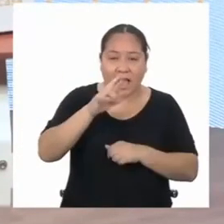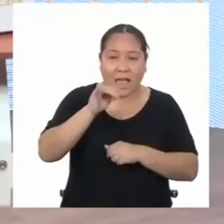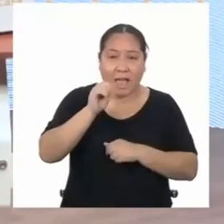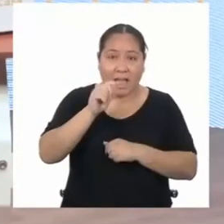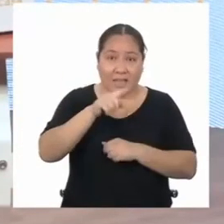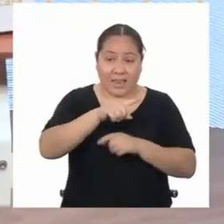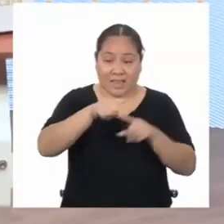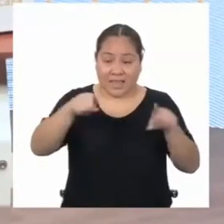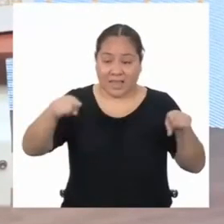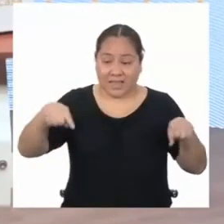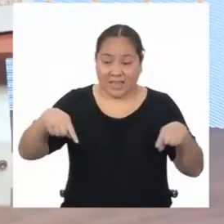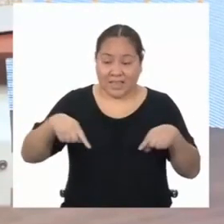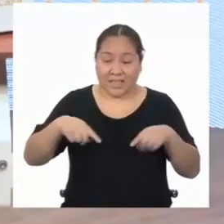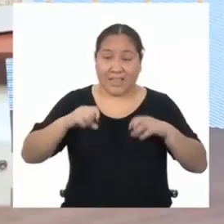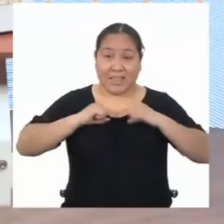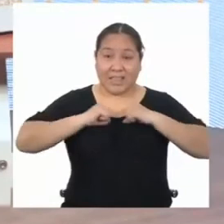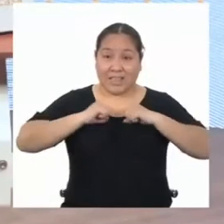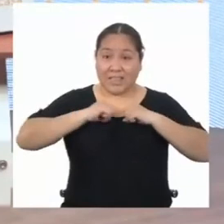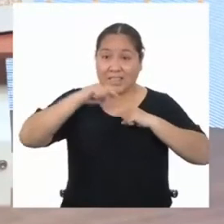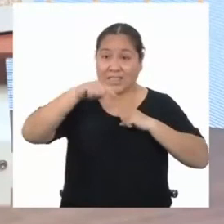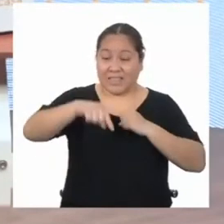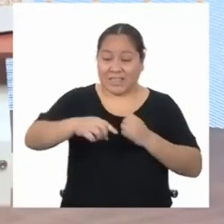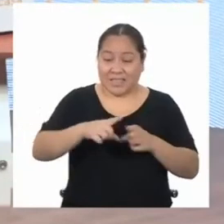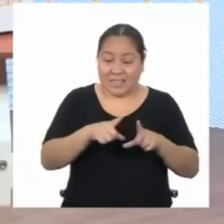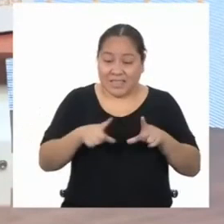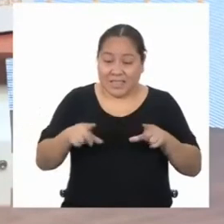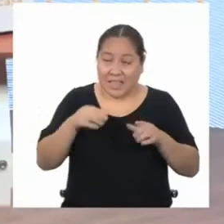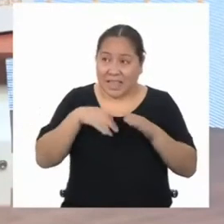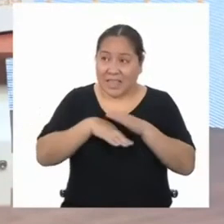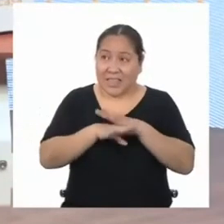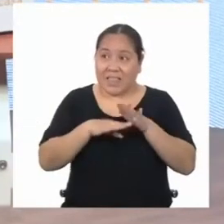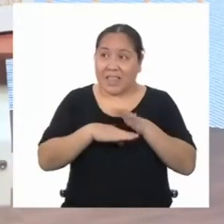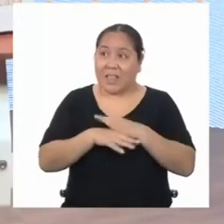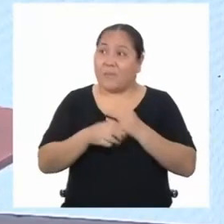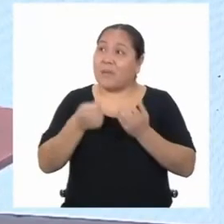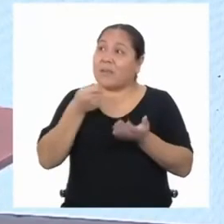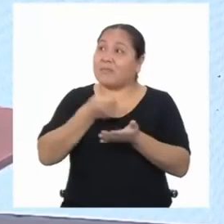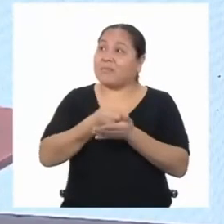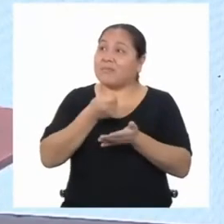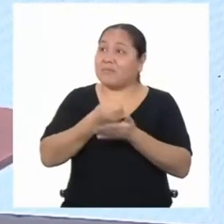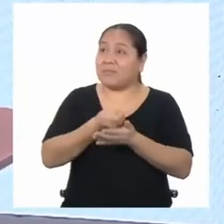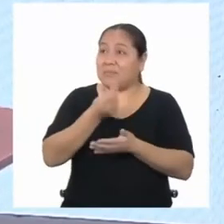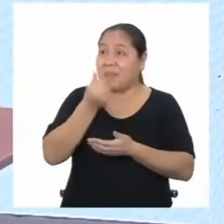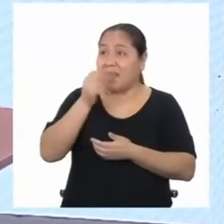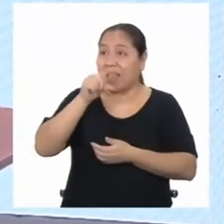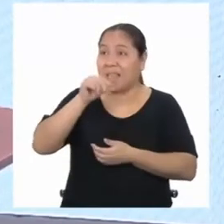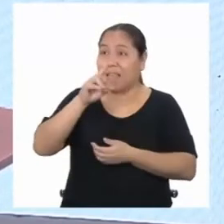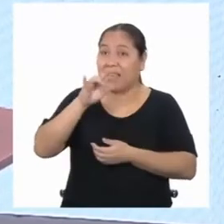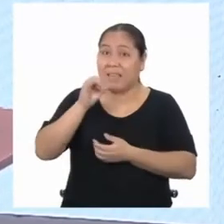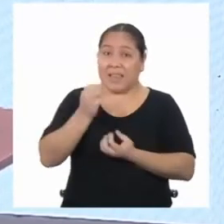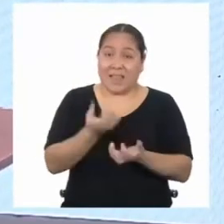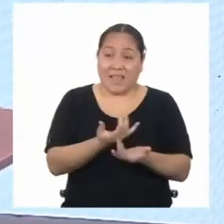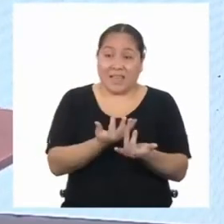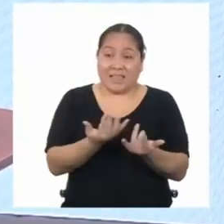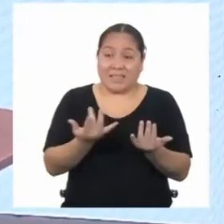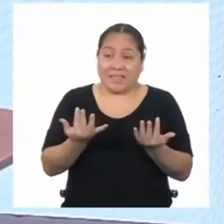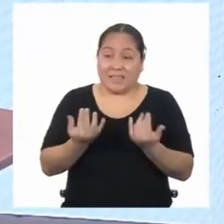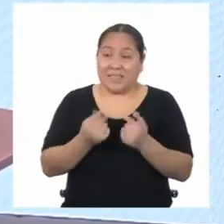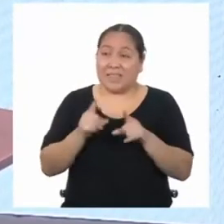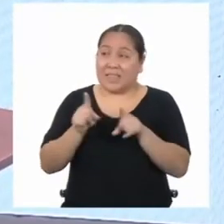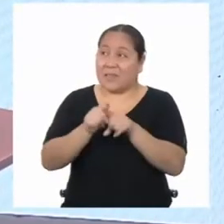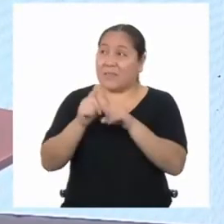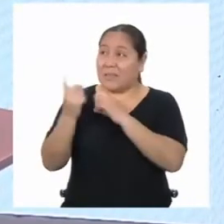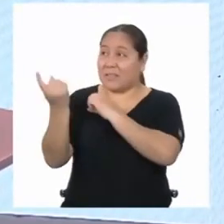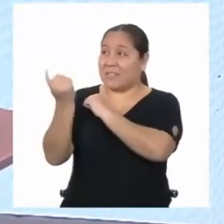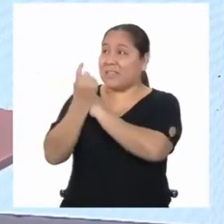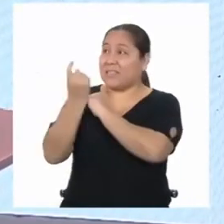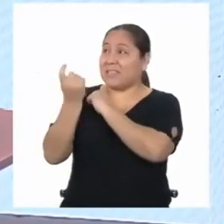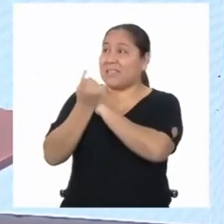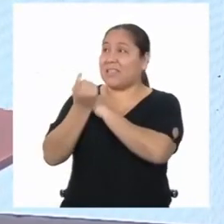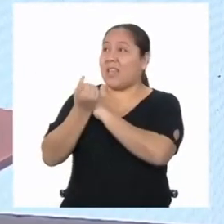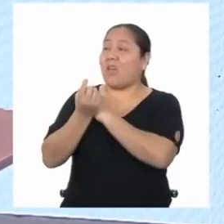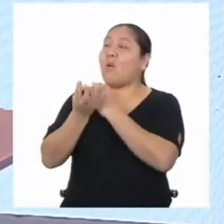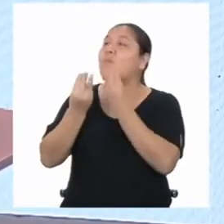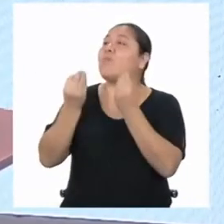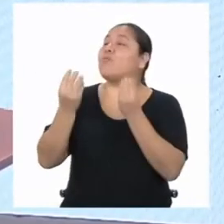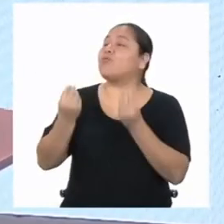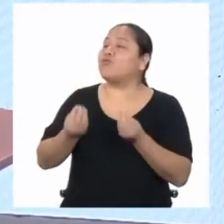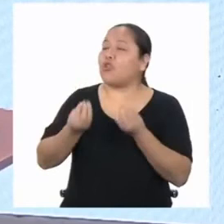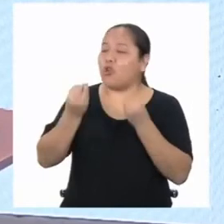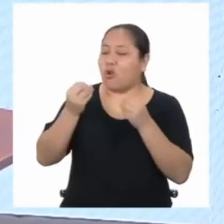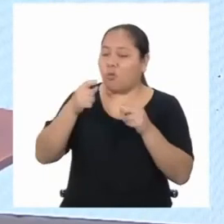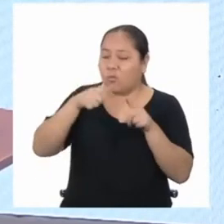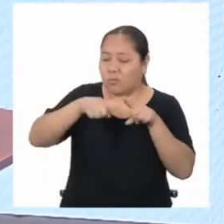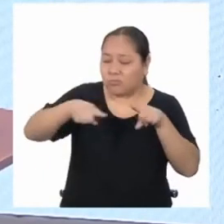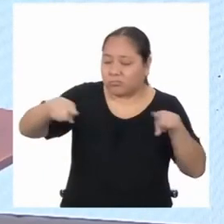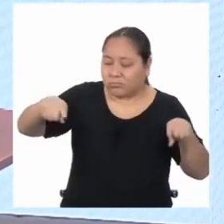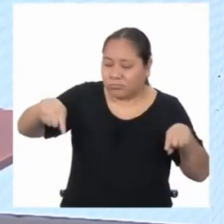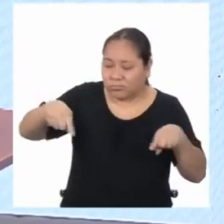entrada para poder tener el presupuesto del costo de instalar el GRAS. Y que de paso nos haya enseñado tanto sobre el cálculo del área de distintas